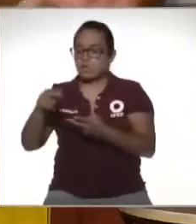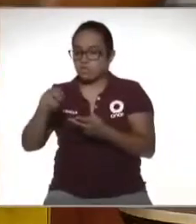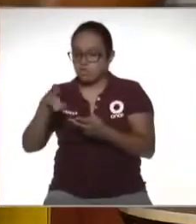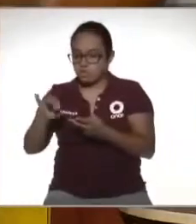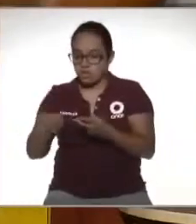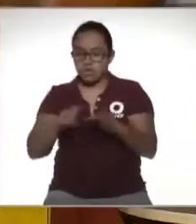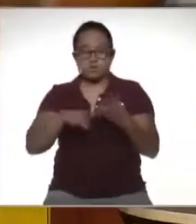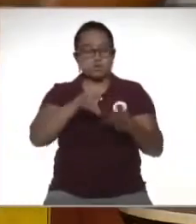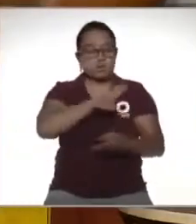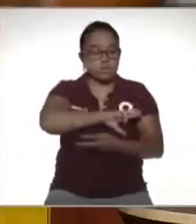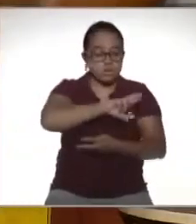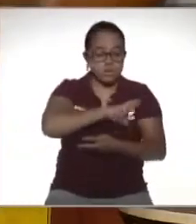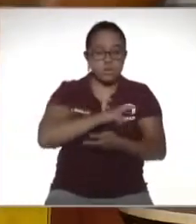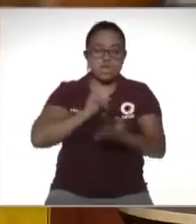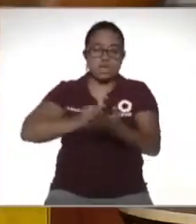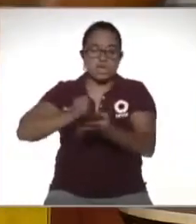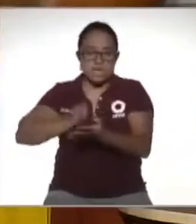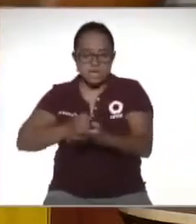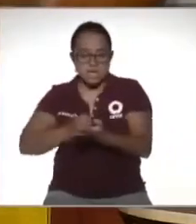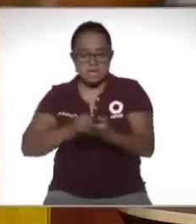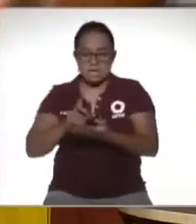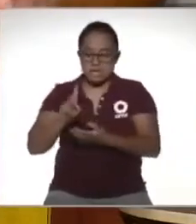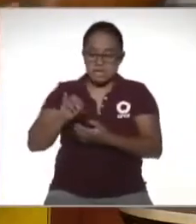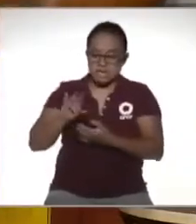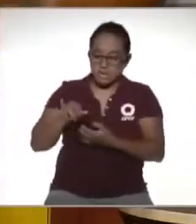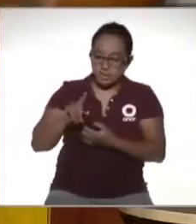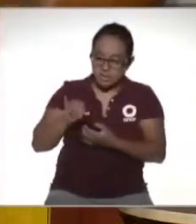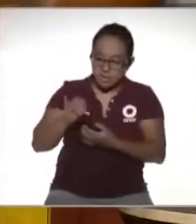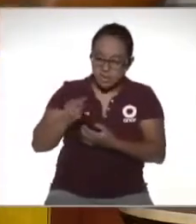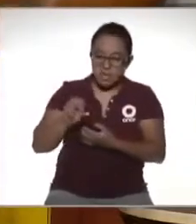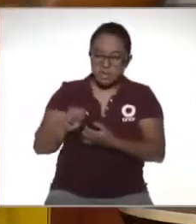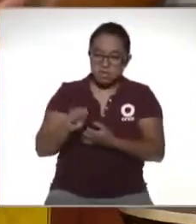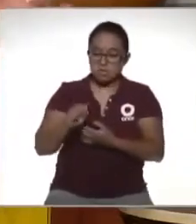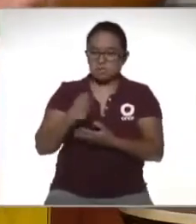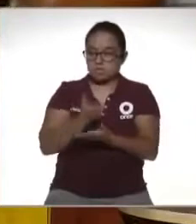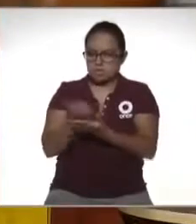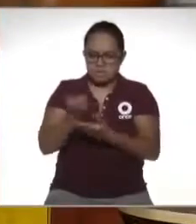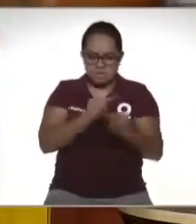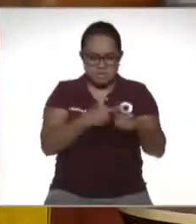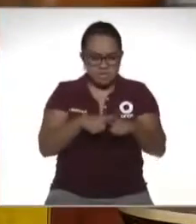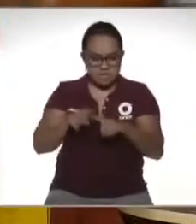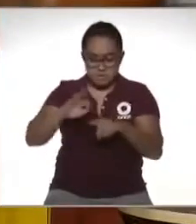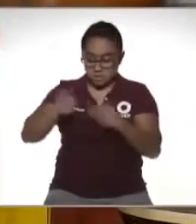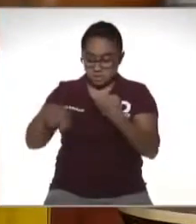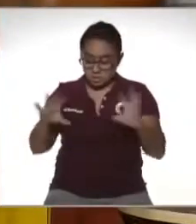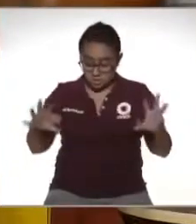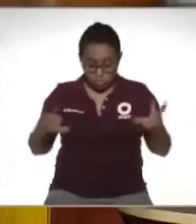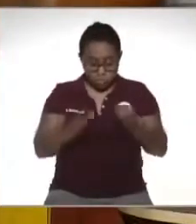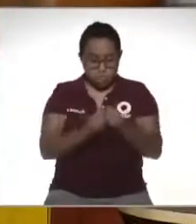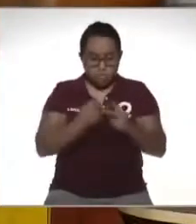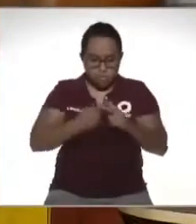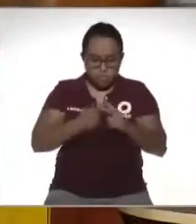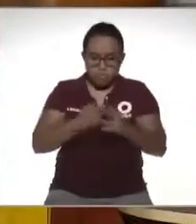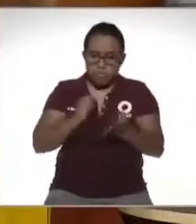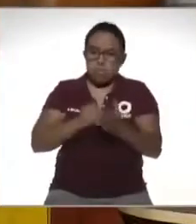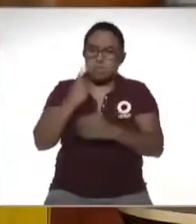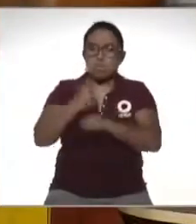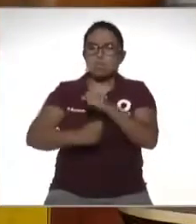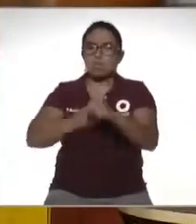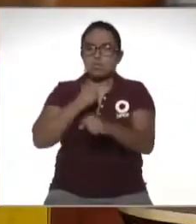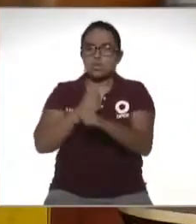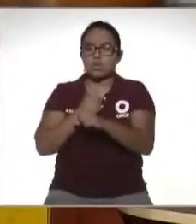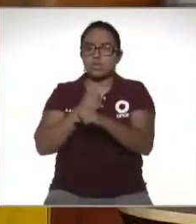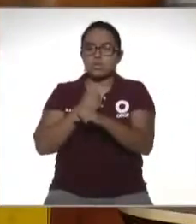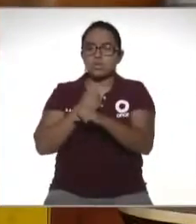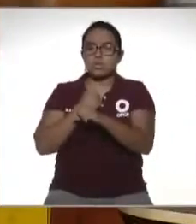por arrendamiento por intereses por dividendos por otros ingresos y bueno pues se juntan todos los capítulos se calcula el impuesto anual y se